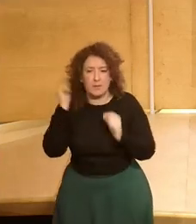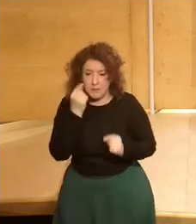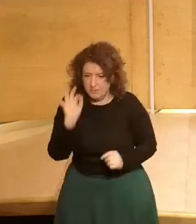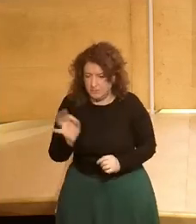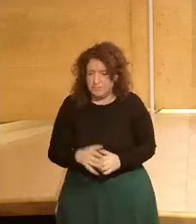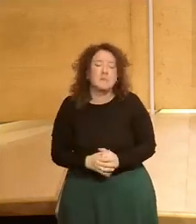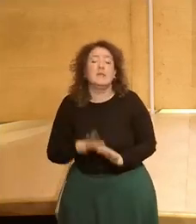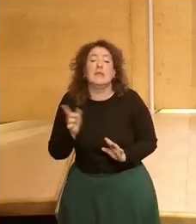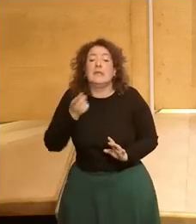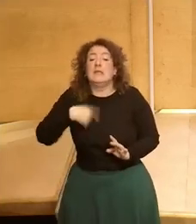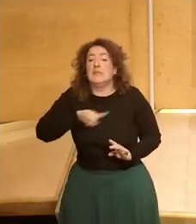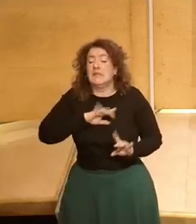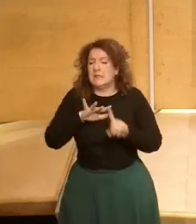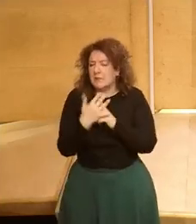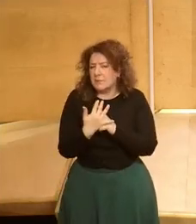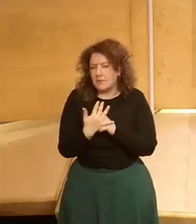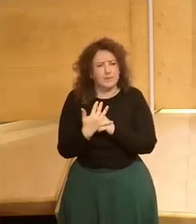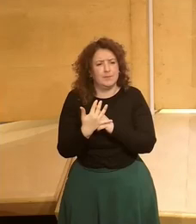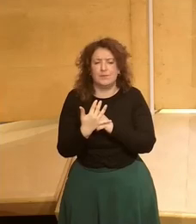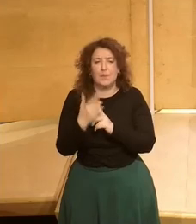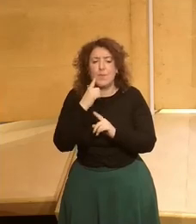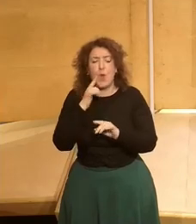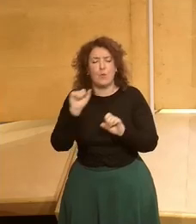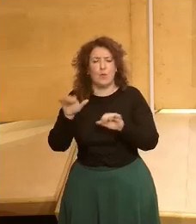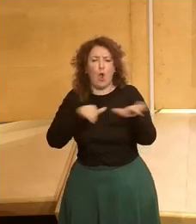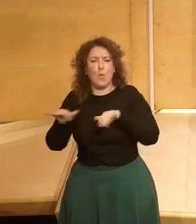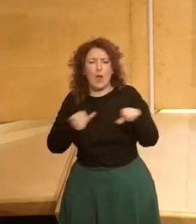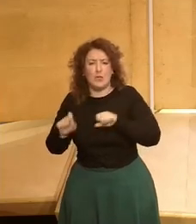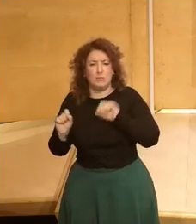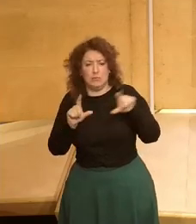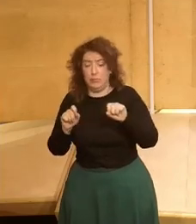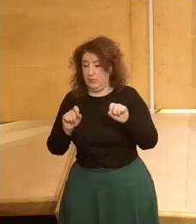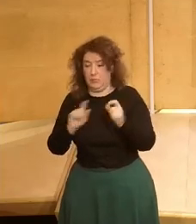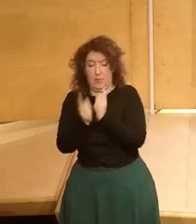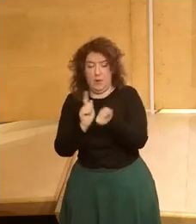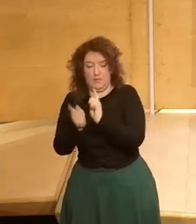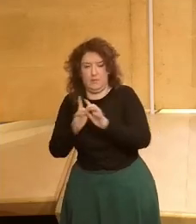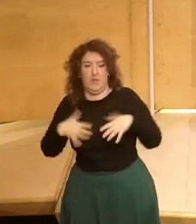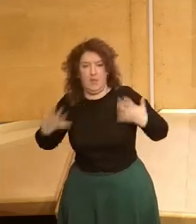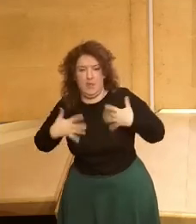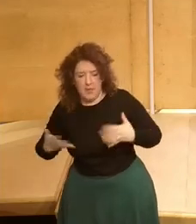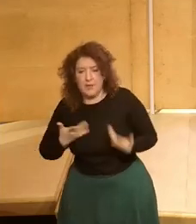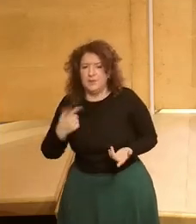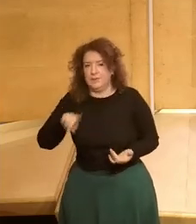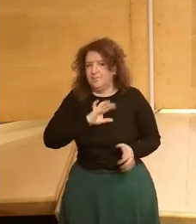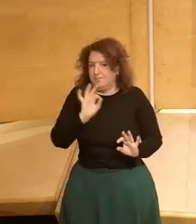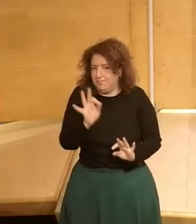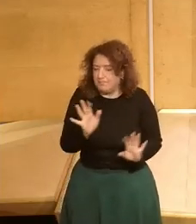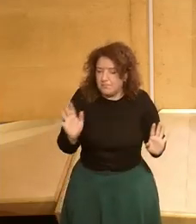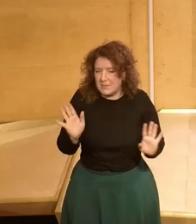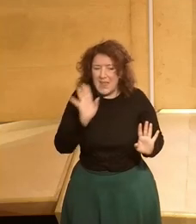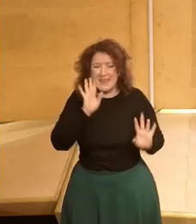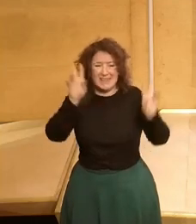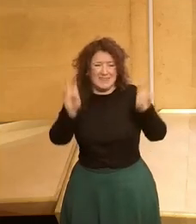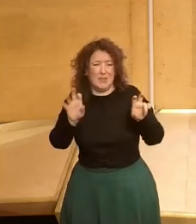que lo que estamos viendo es que se están sacando muchísimas convocatorias muy rápido y que está cambiando todo mucho entonces también yo creo que por ser justos al final